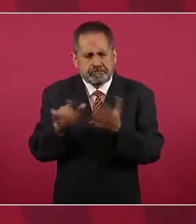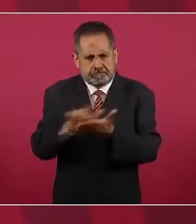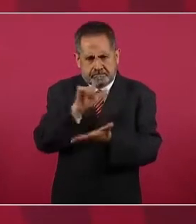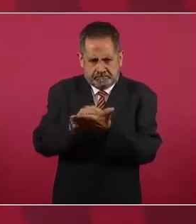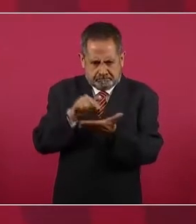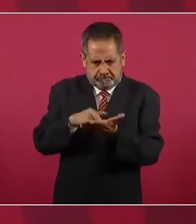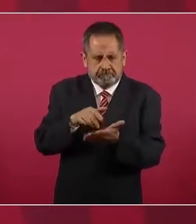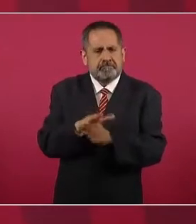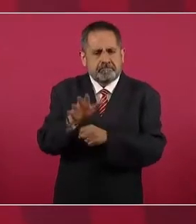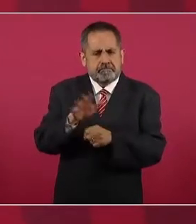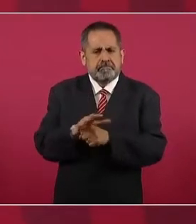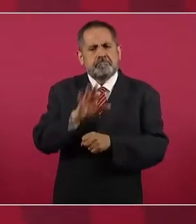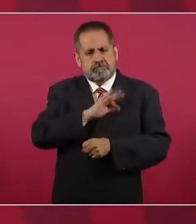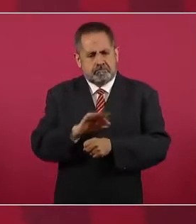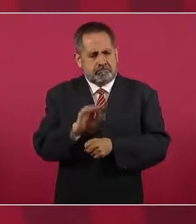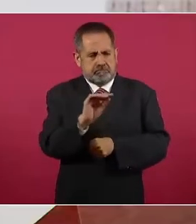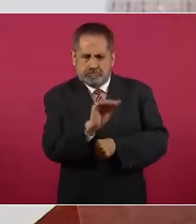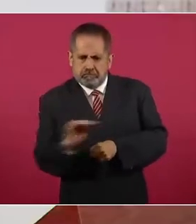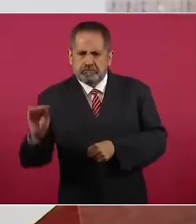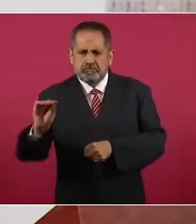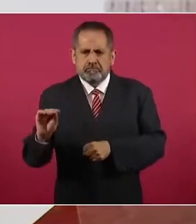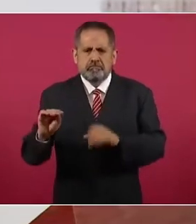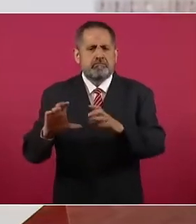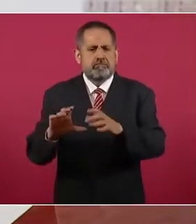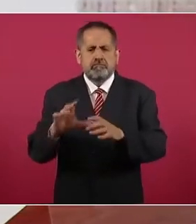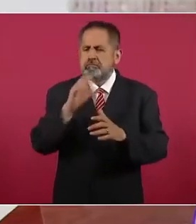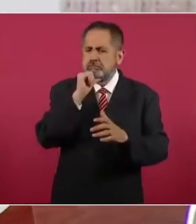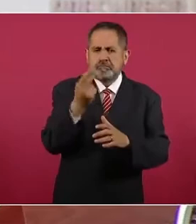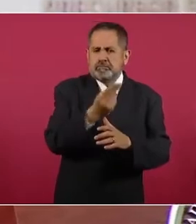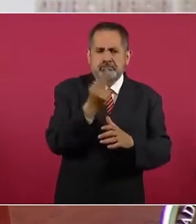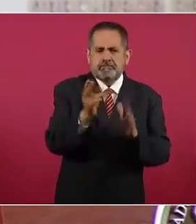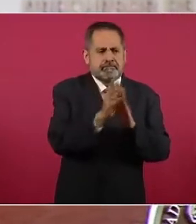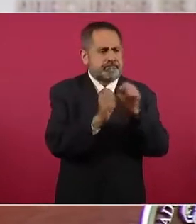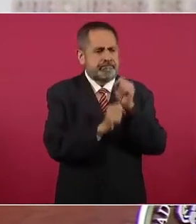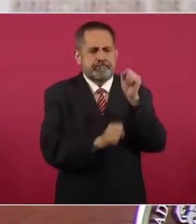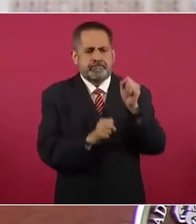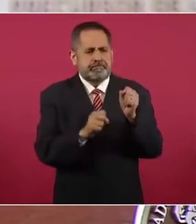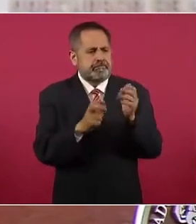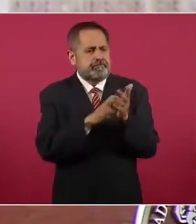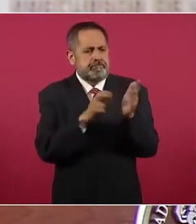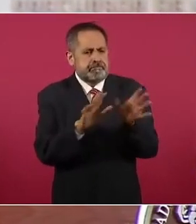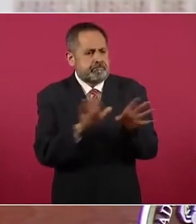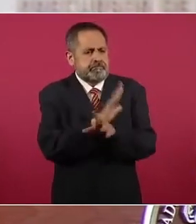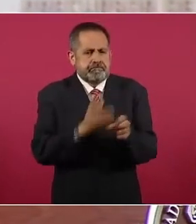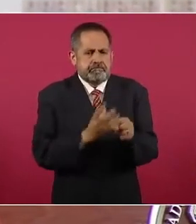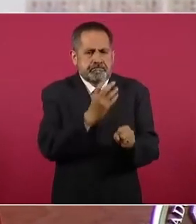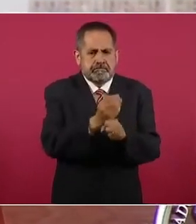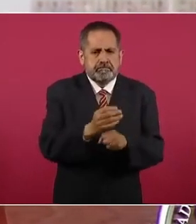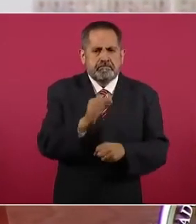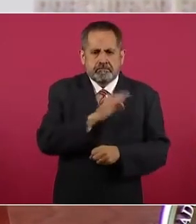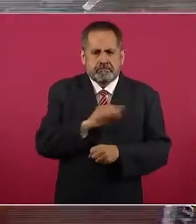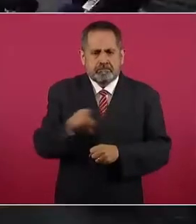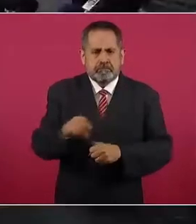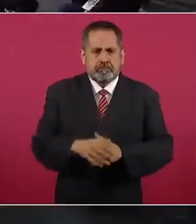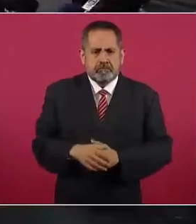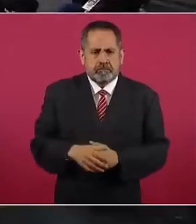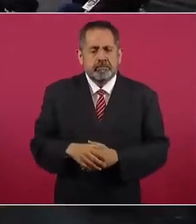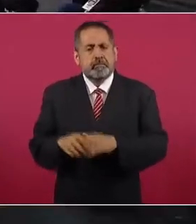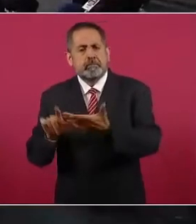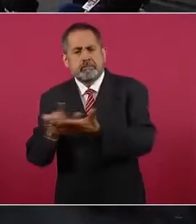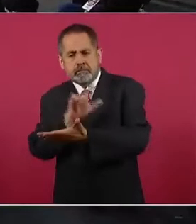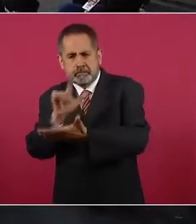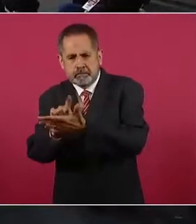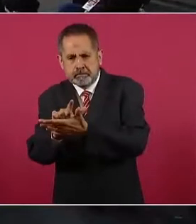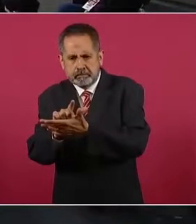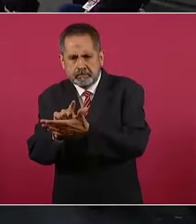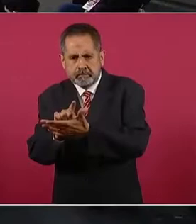que no requiera la reforma constitucional. Pero una ley o un decreto puede estar